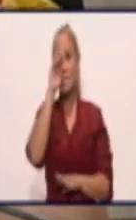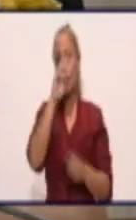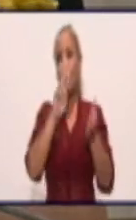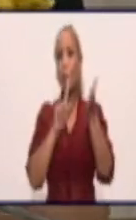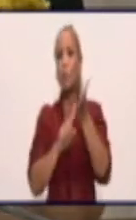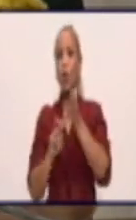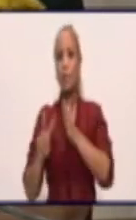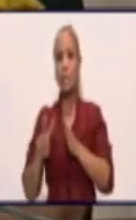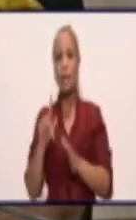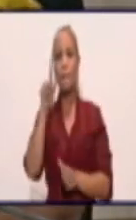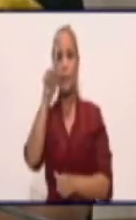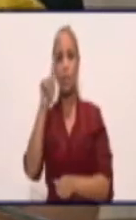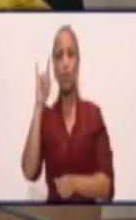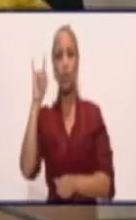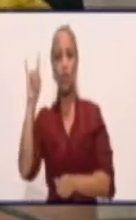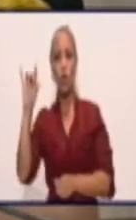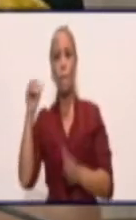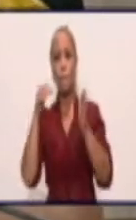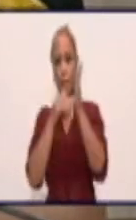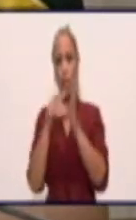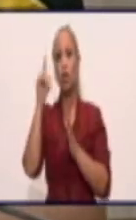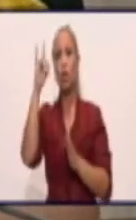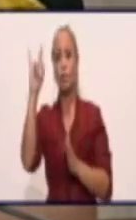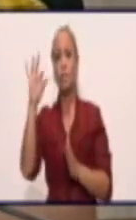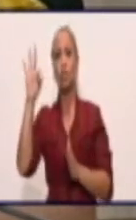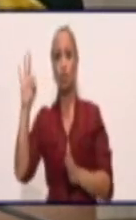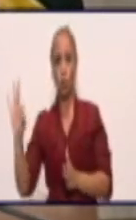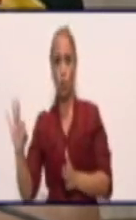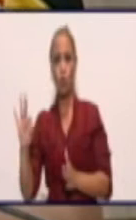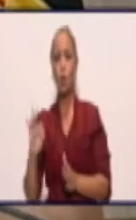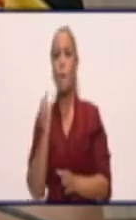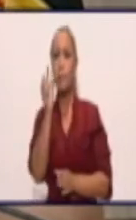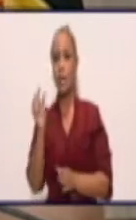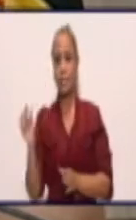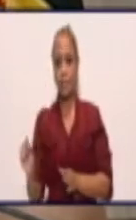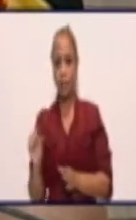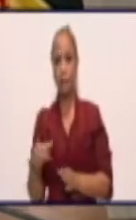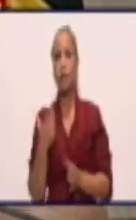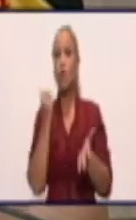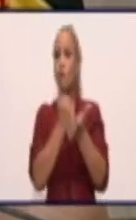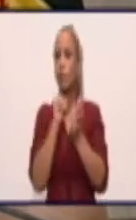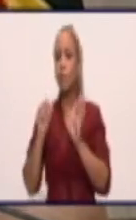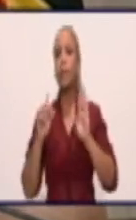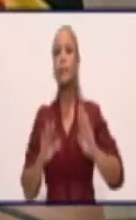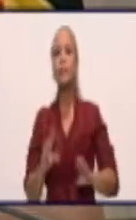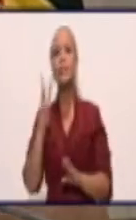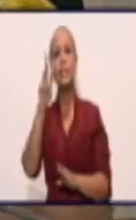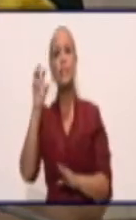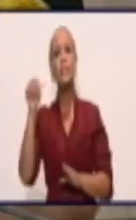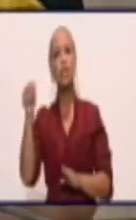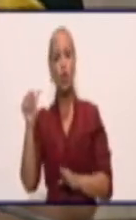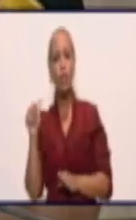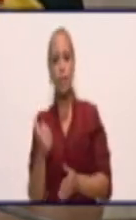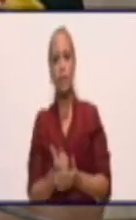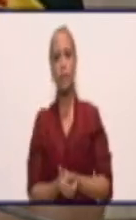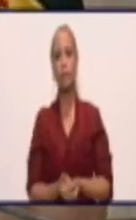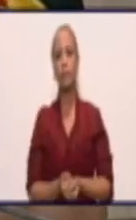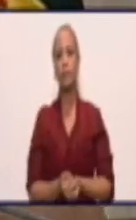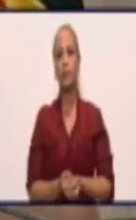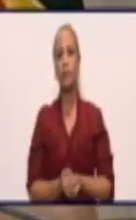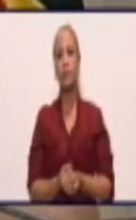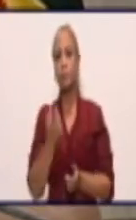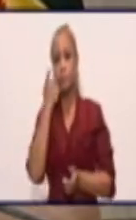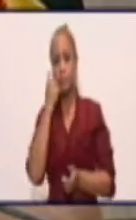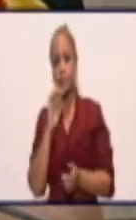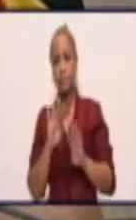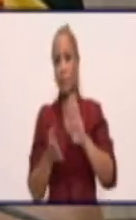,908 pacientes. De ellos, confirmados activos 310. Vean la cifra tan elevada